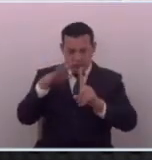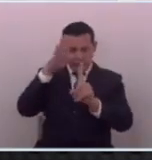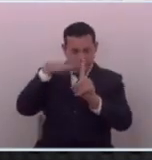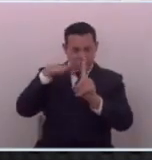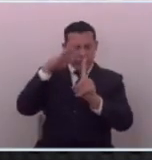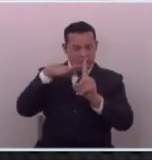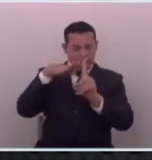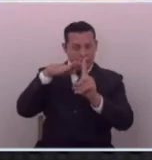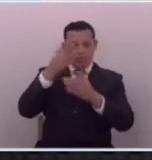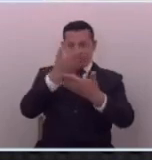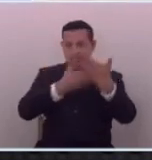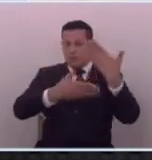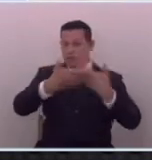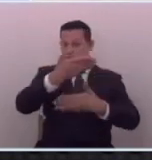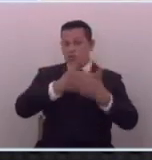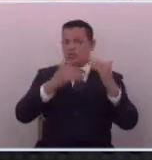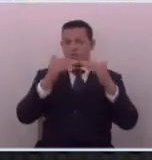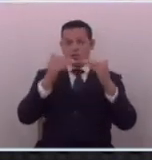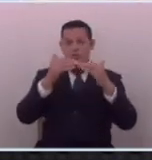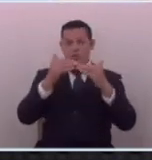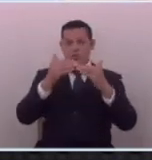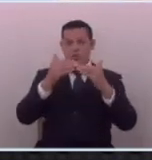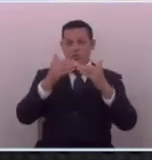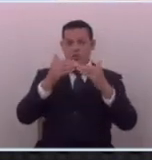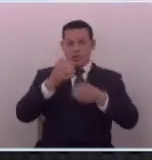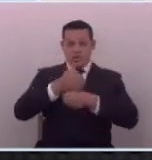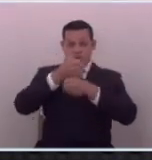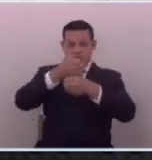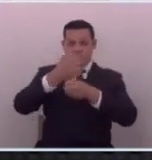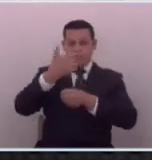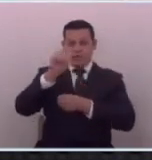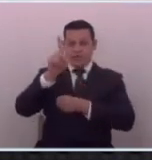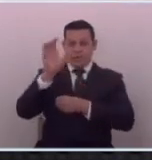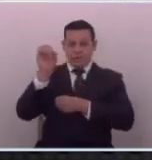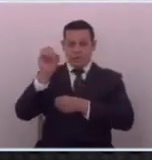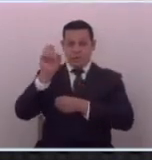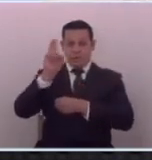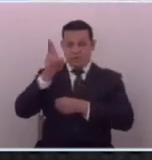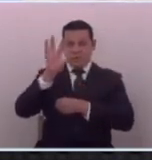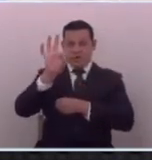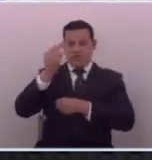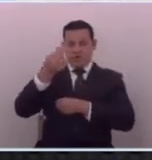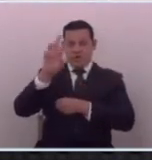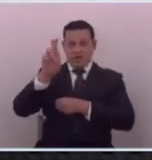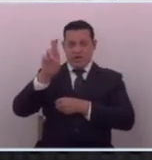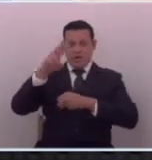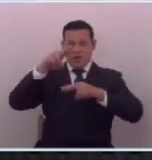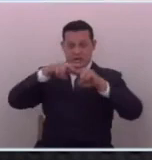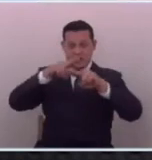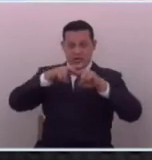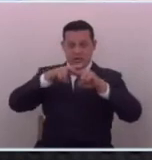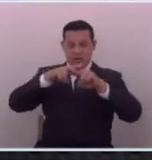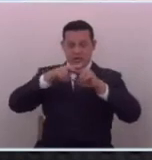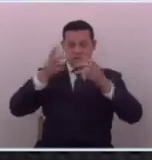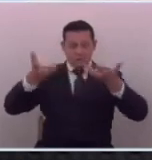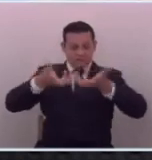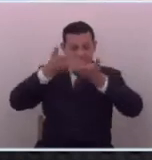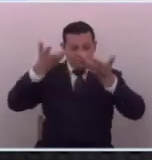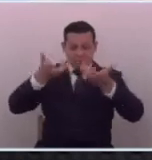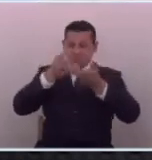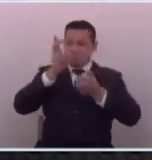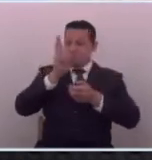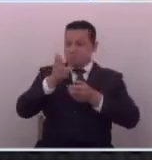aparte que negoció los caballos del chapo que el mismo fiscal arenero decía que estaba en investigación